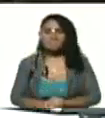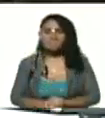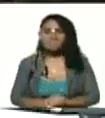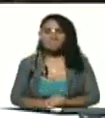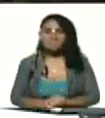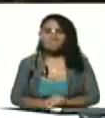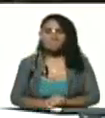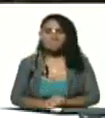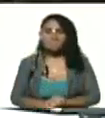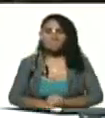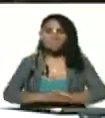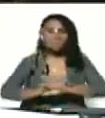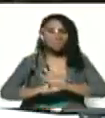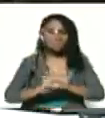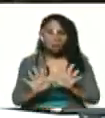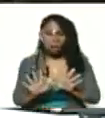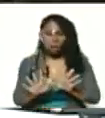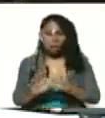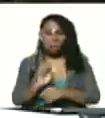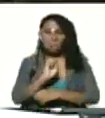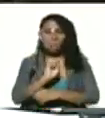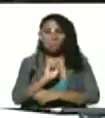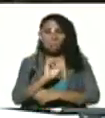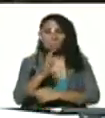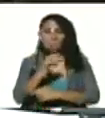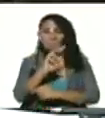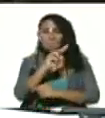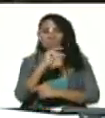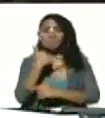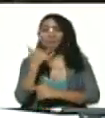ya es 20 y pico de julio